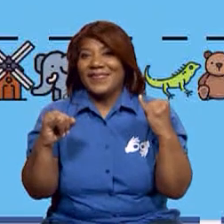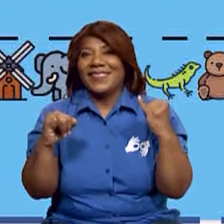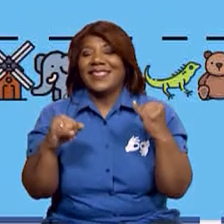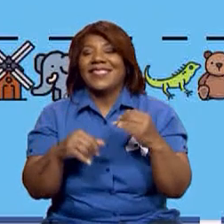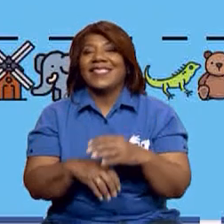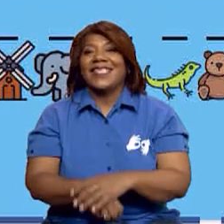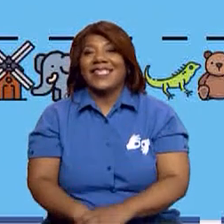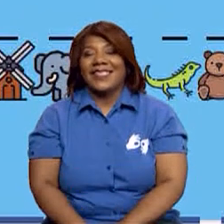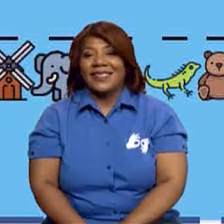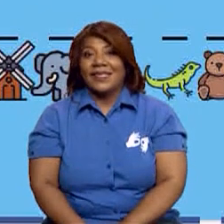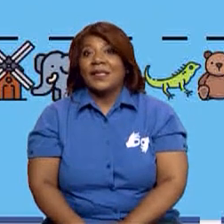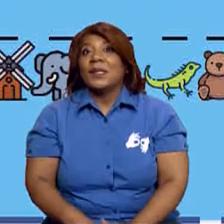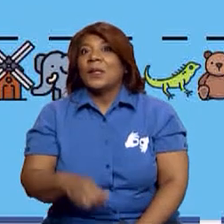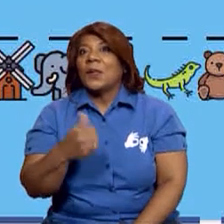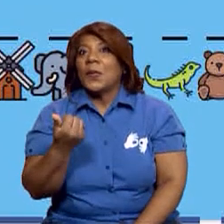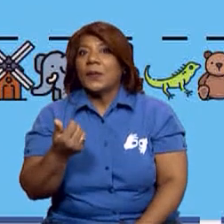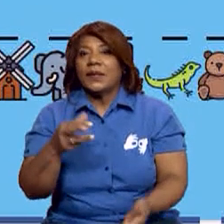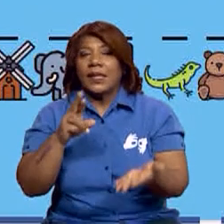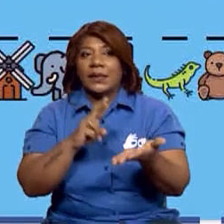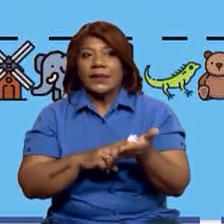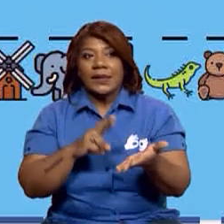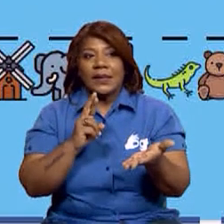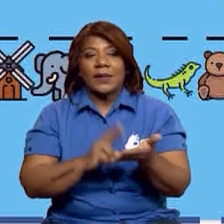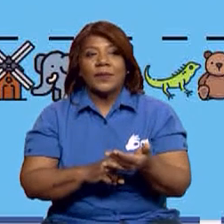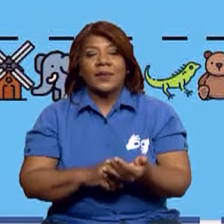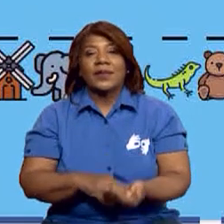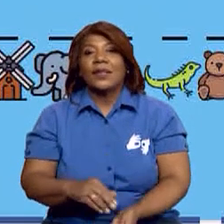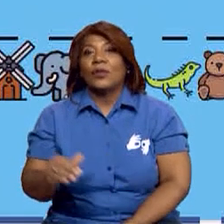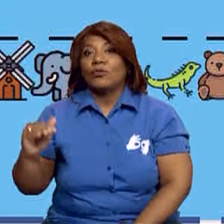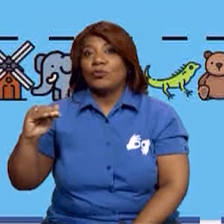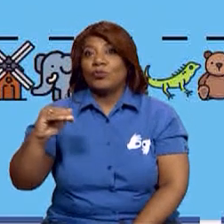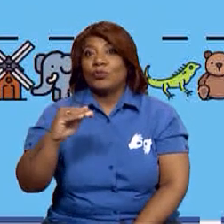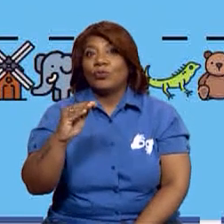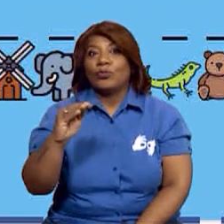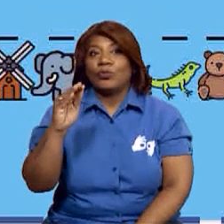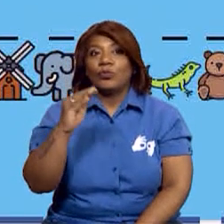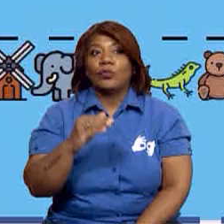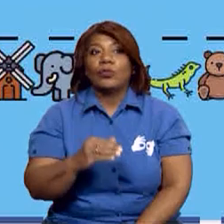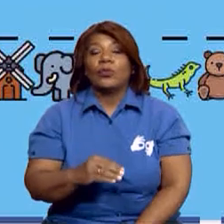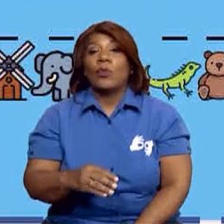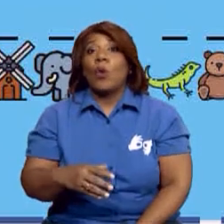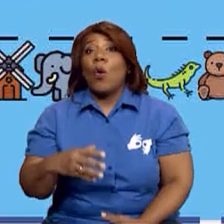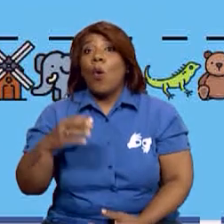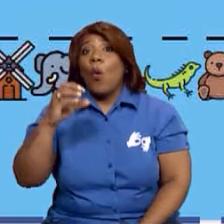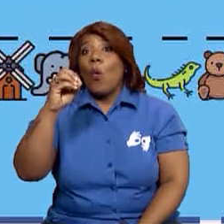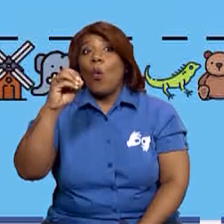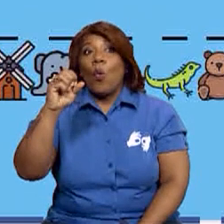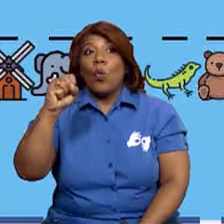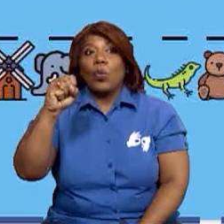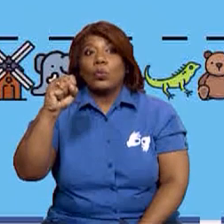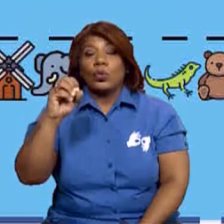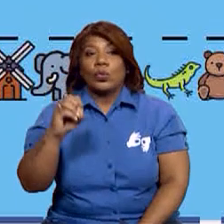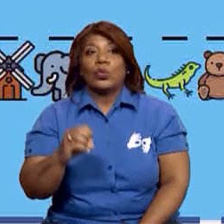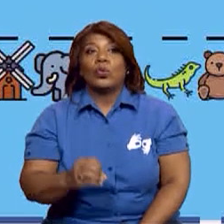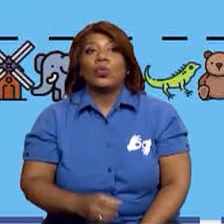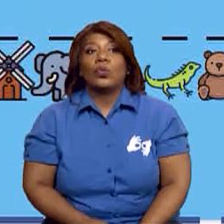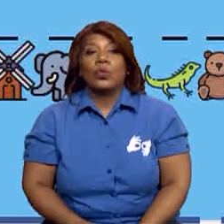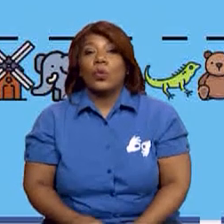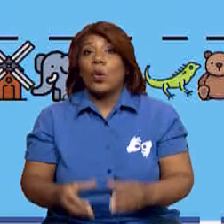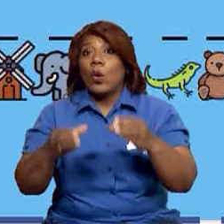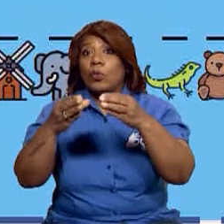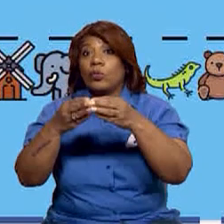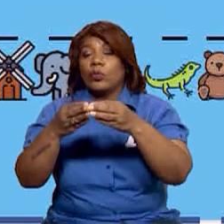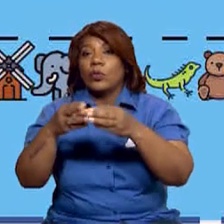muchas se repiten. Ejemplo, aquí tenemos el oso, serpiente, el nido, elefante, la luna. Este es un